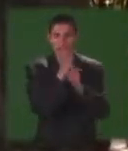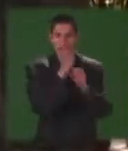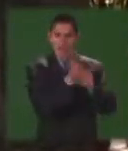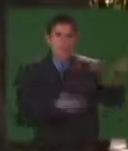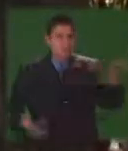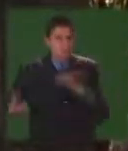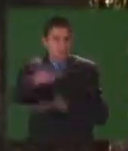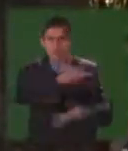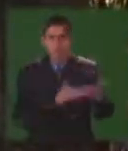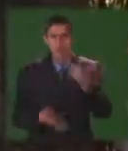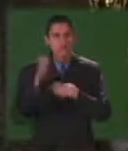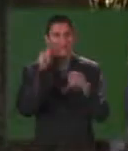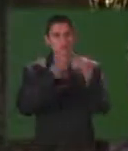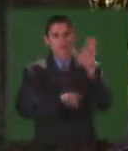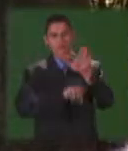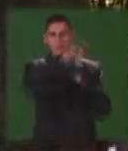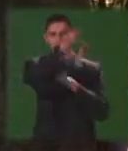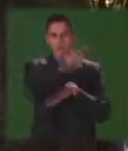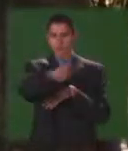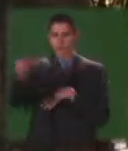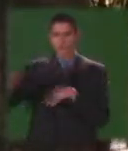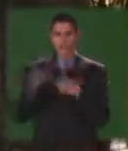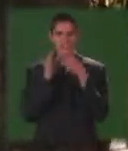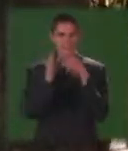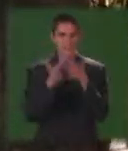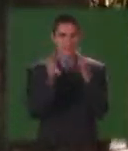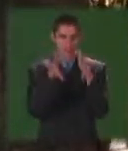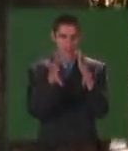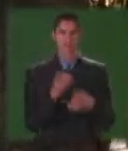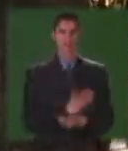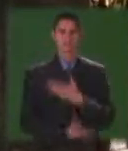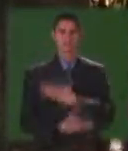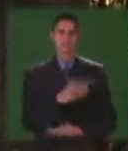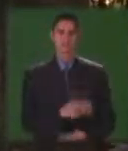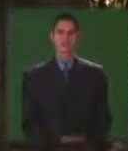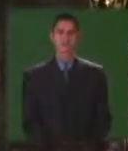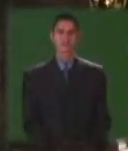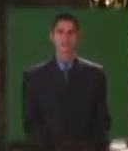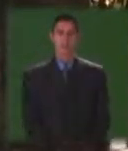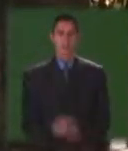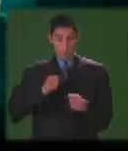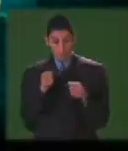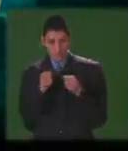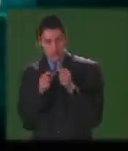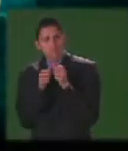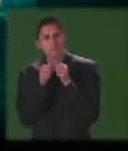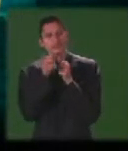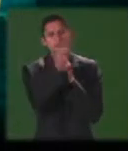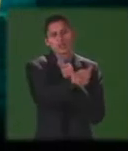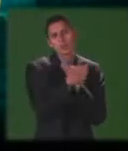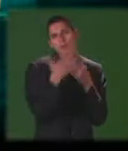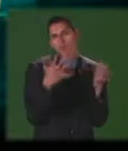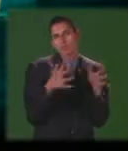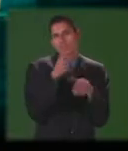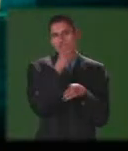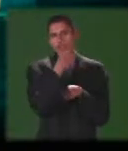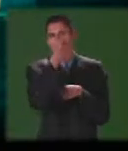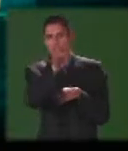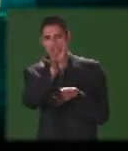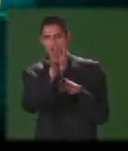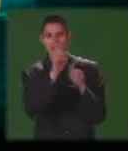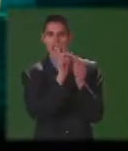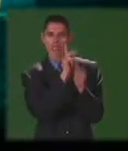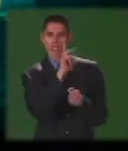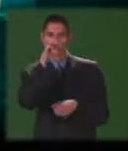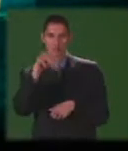se haga un trabajo interactivo que permita el verdadero desarrollo de las poblaciones en condición de discapacidad. Saliendo de Bogotá, estamos a